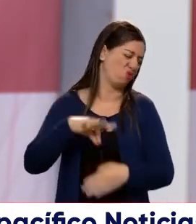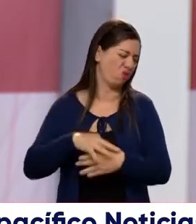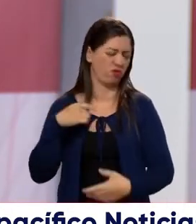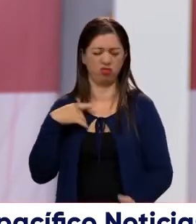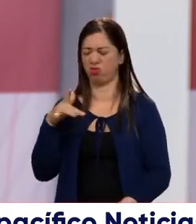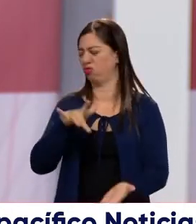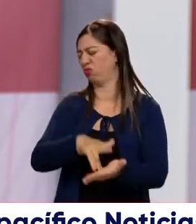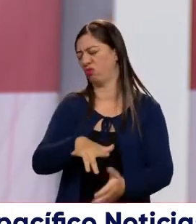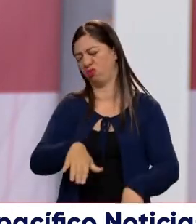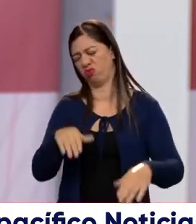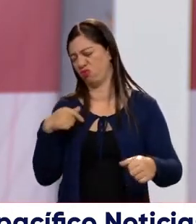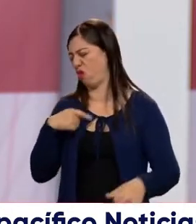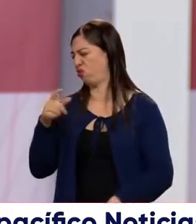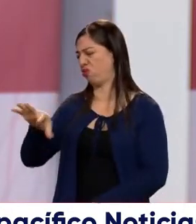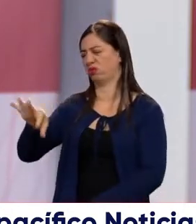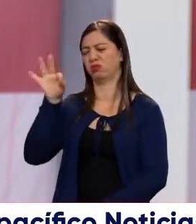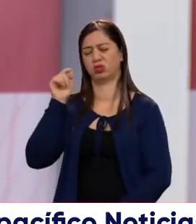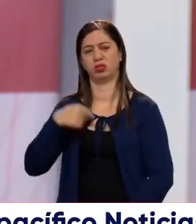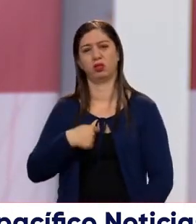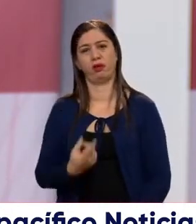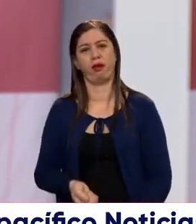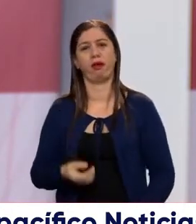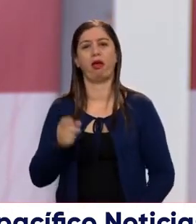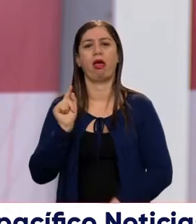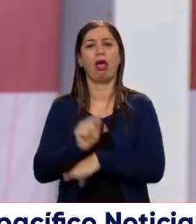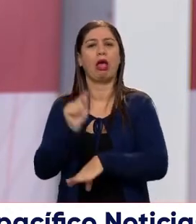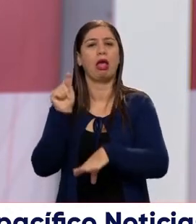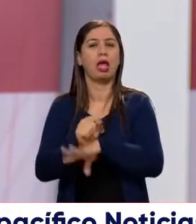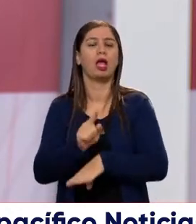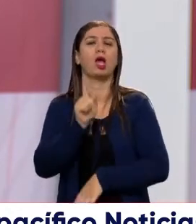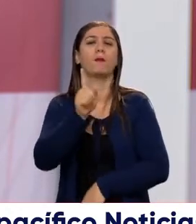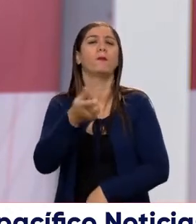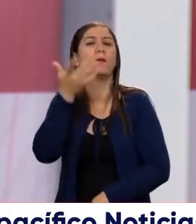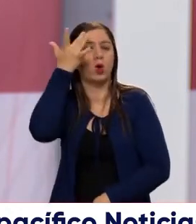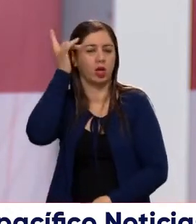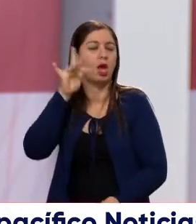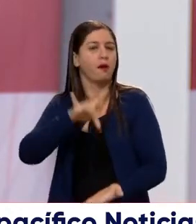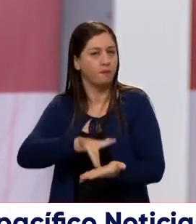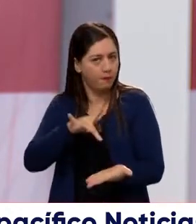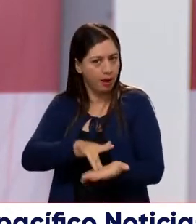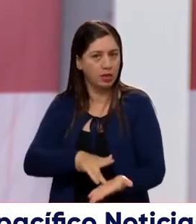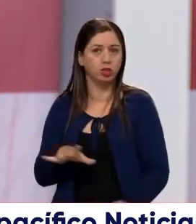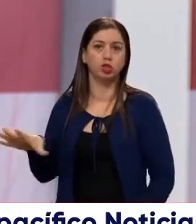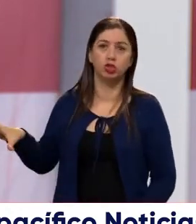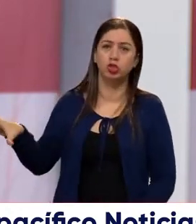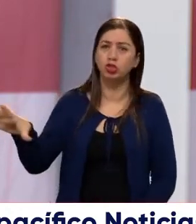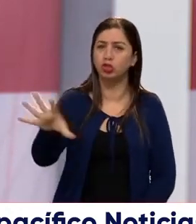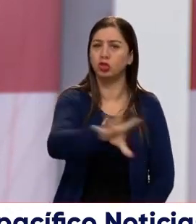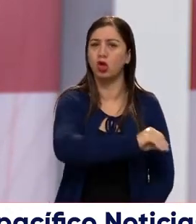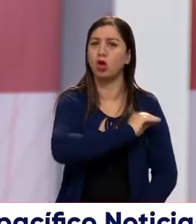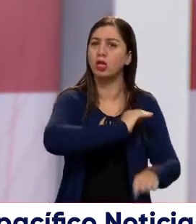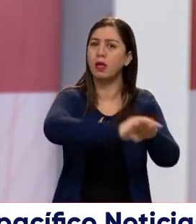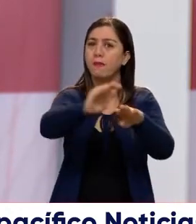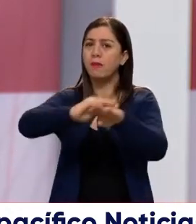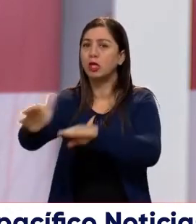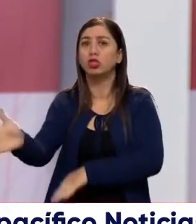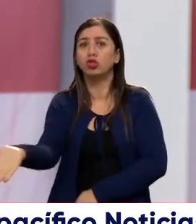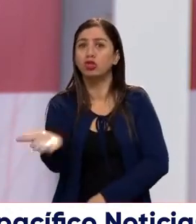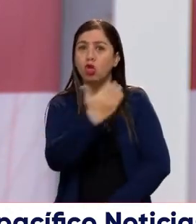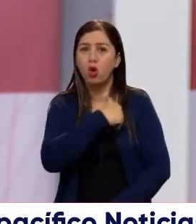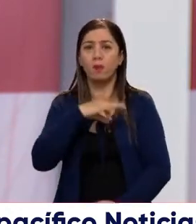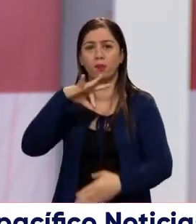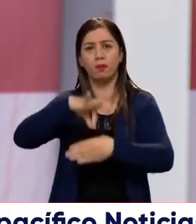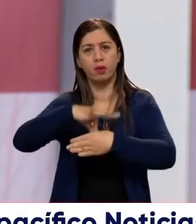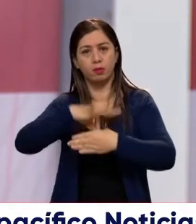no fui, es que yo ese no lo elegí, y están diciendo una cantidad de cosas porque no participa. La invitación es a que todos salgamos a